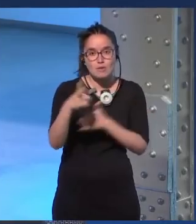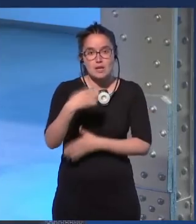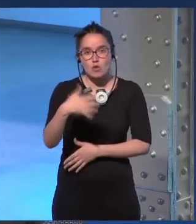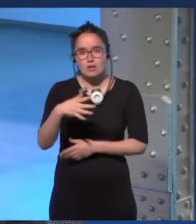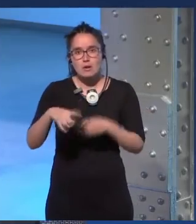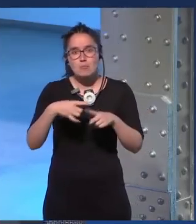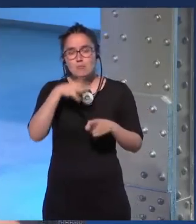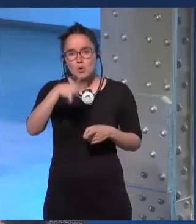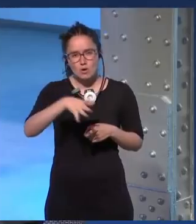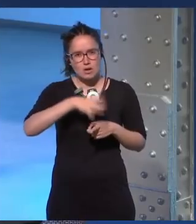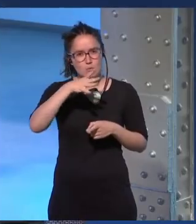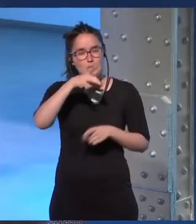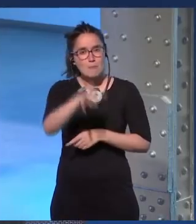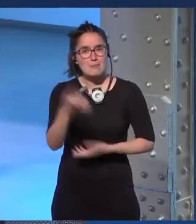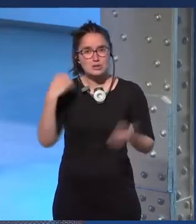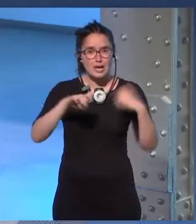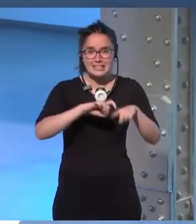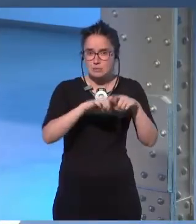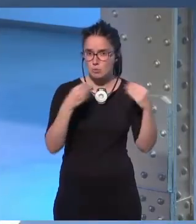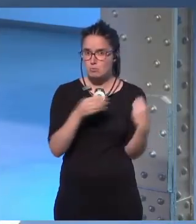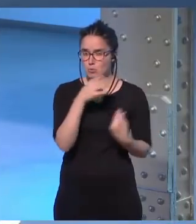qué. Y por qué ese tipo de personajes.